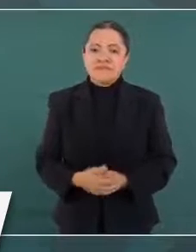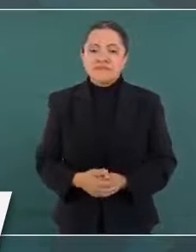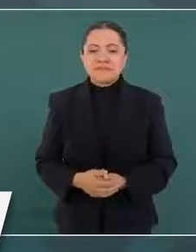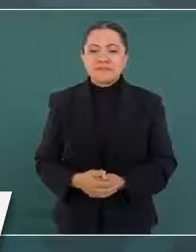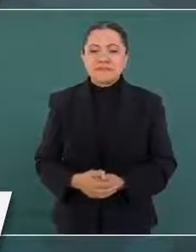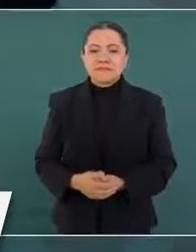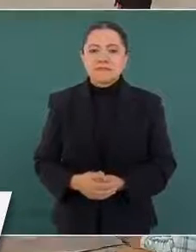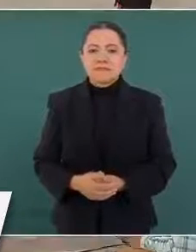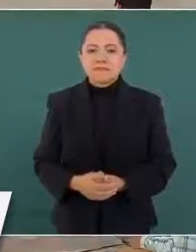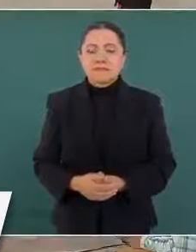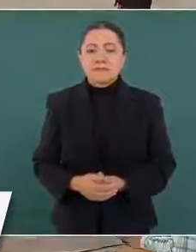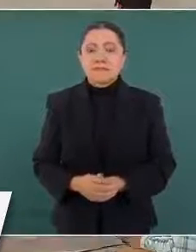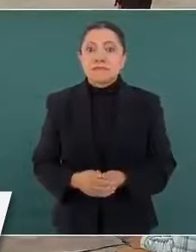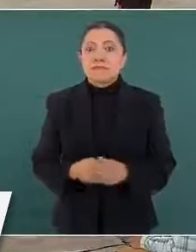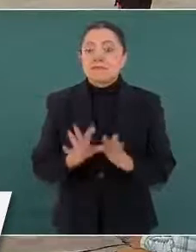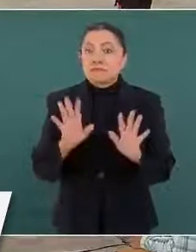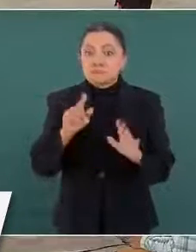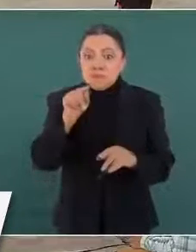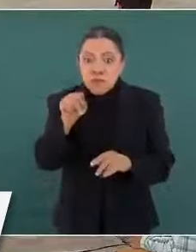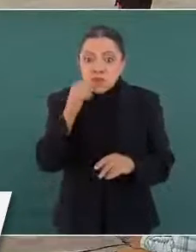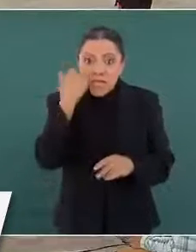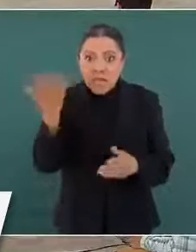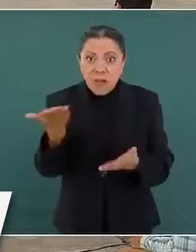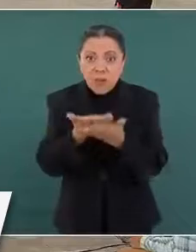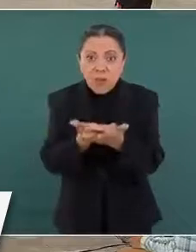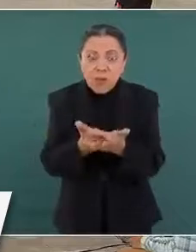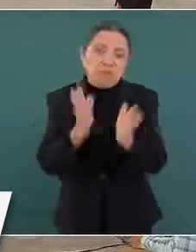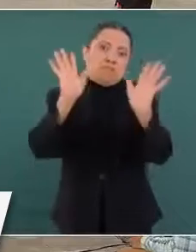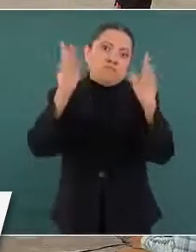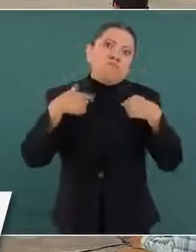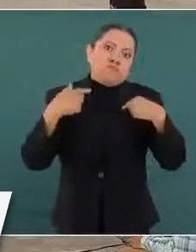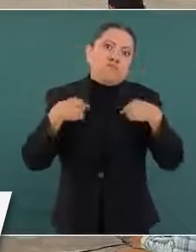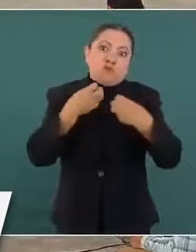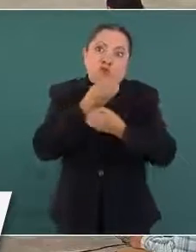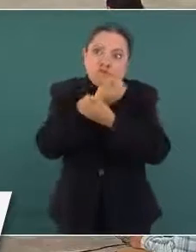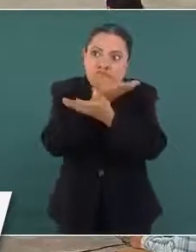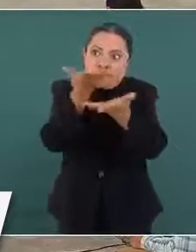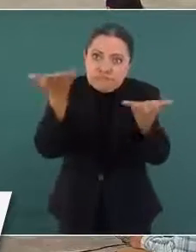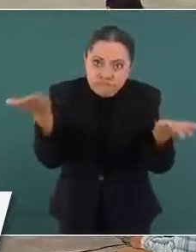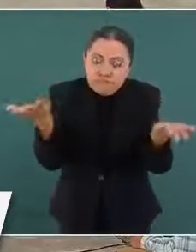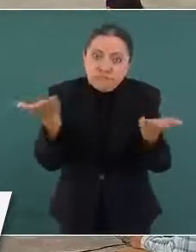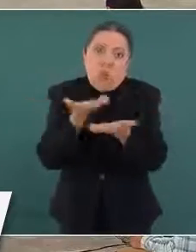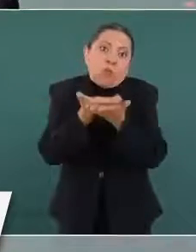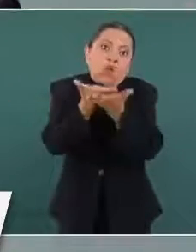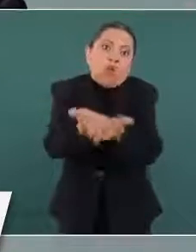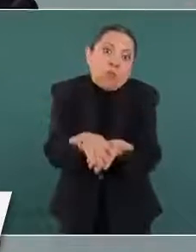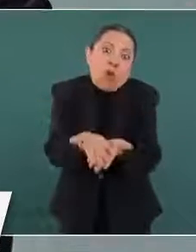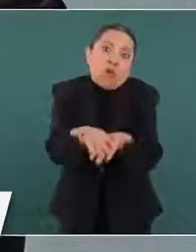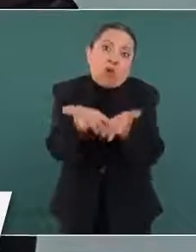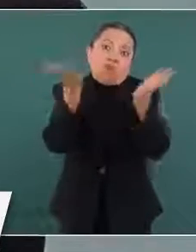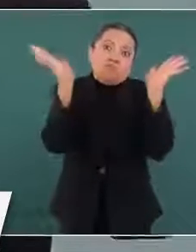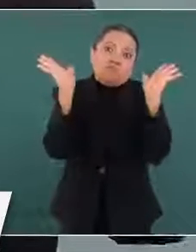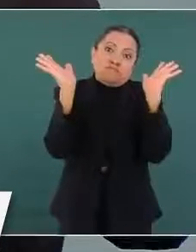Pues yo lo estoy exponiendo ya que más, ojalá,